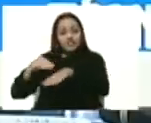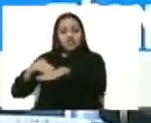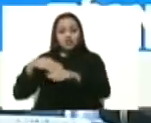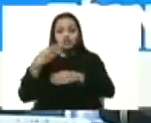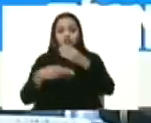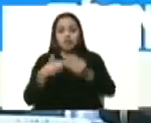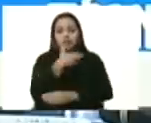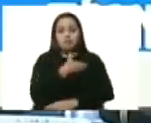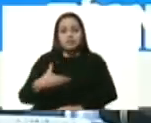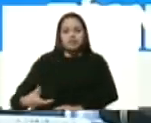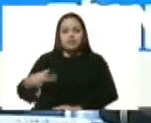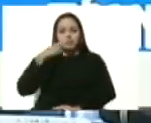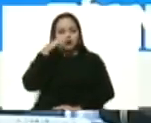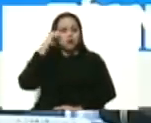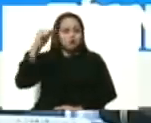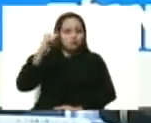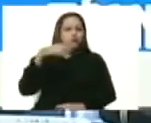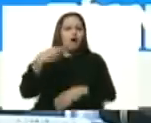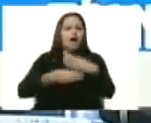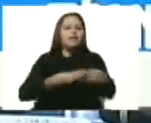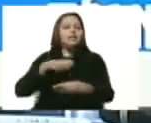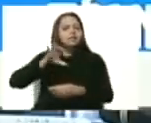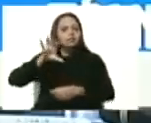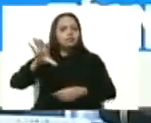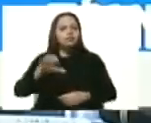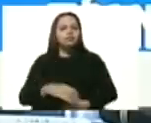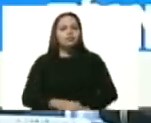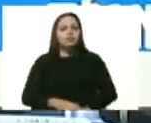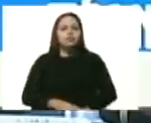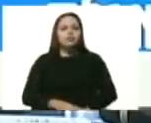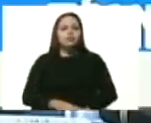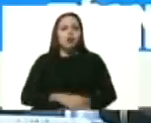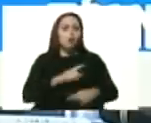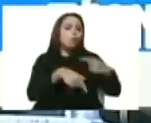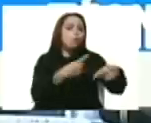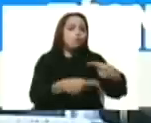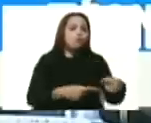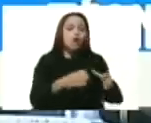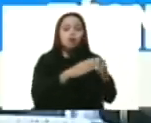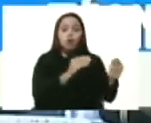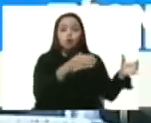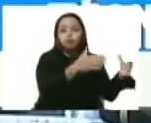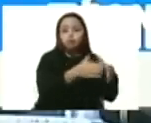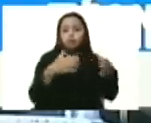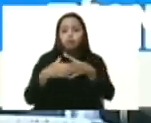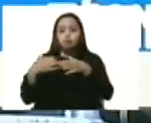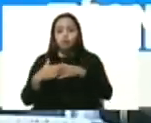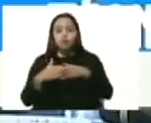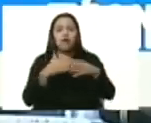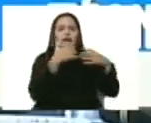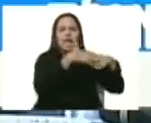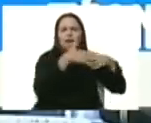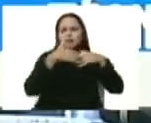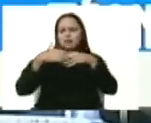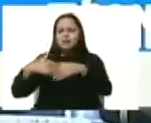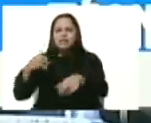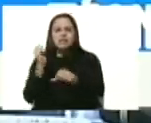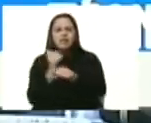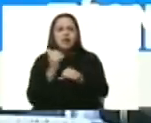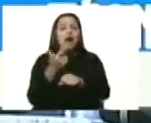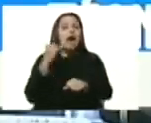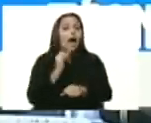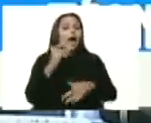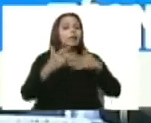Nicolás Maduro hacer al país, a raíz de escuchar a todos los sectores productivos. Bueno, hemos estado en jornadas